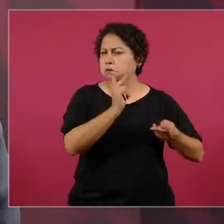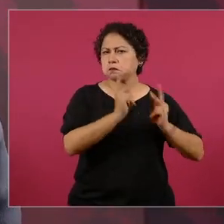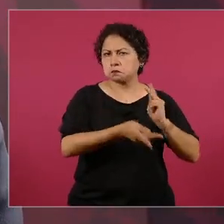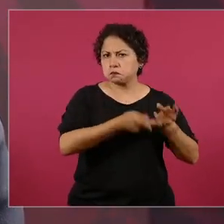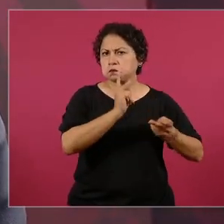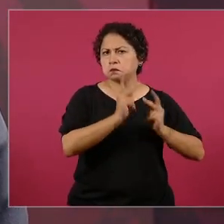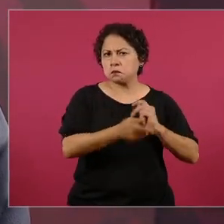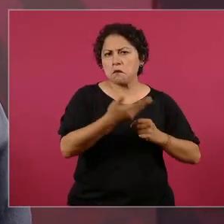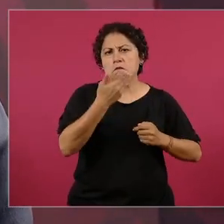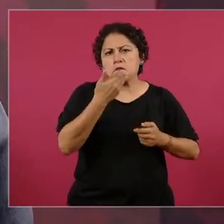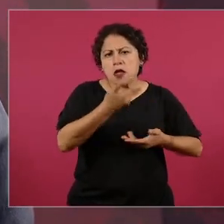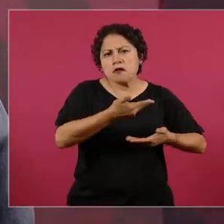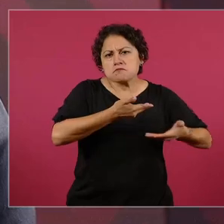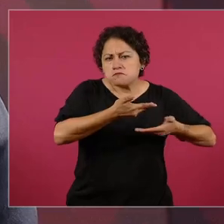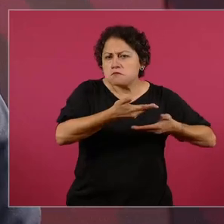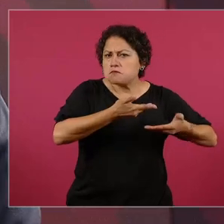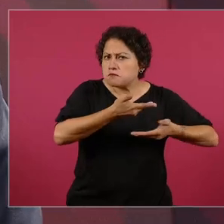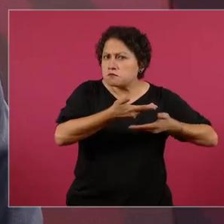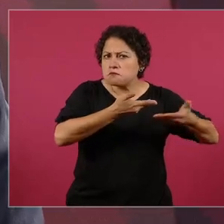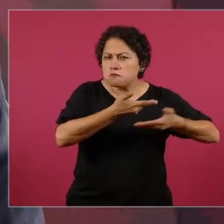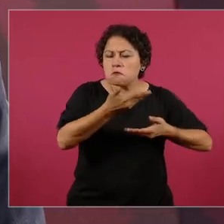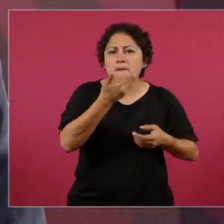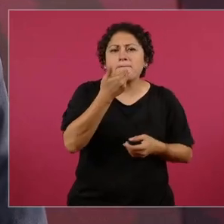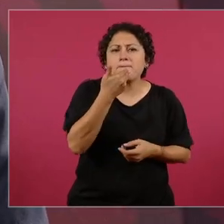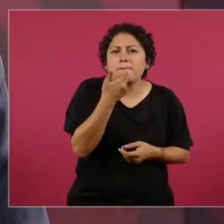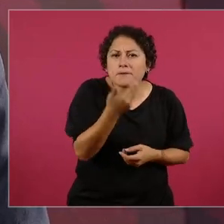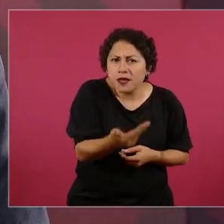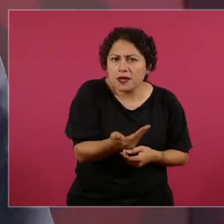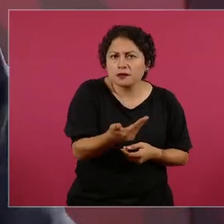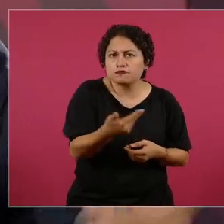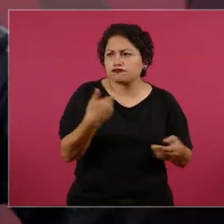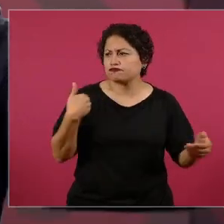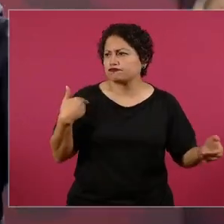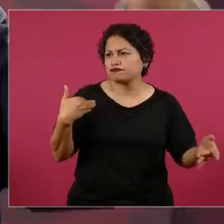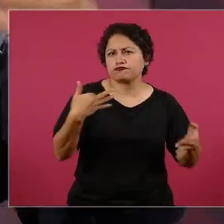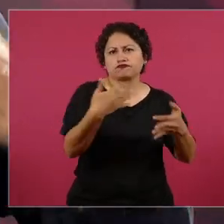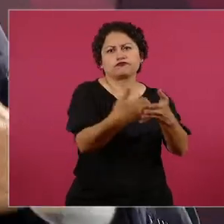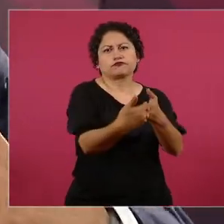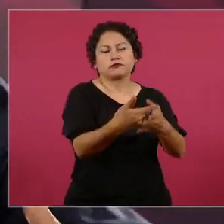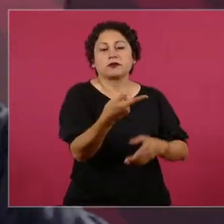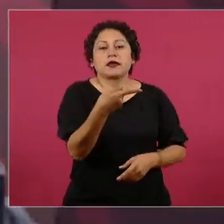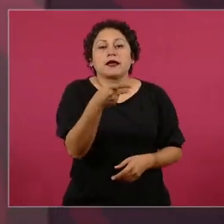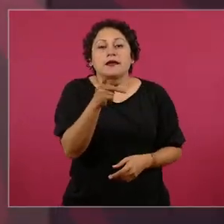relaciones muy constructivas pero él viene aquí